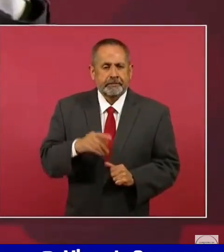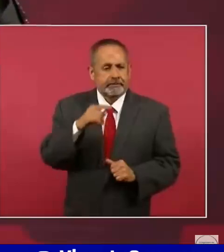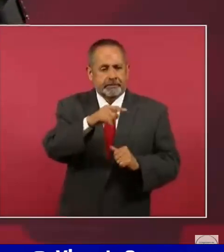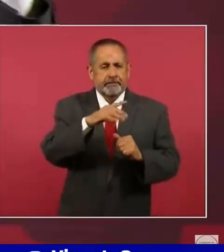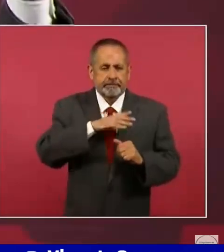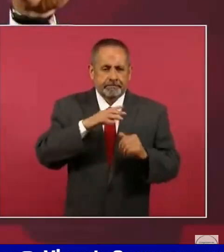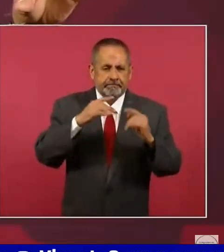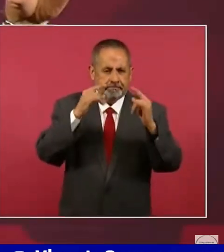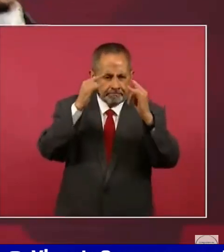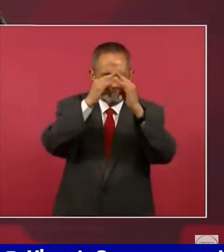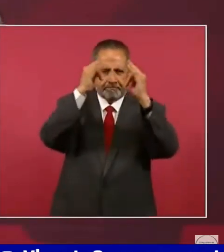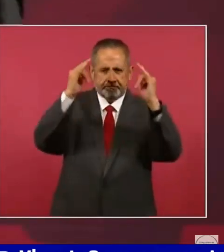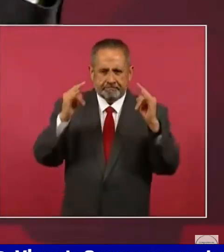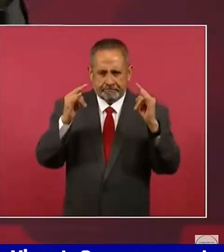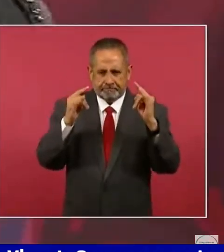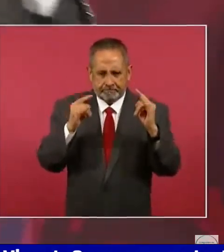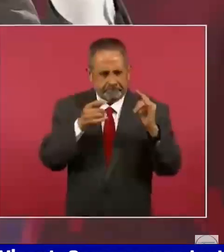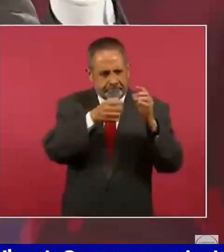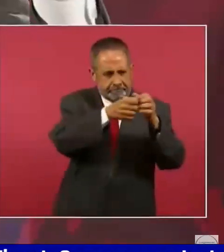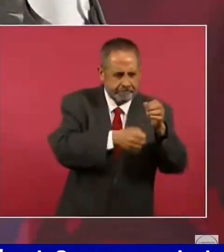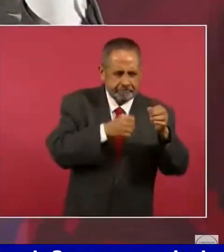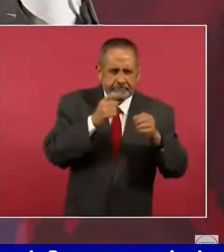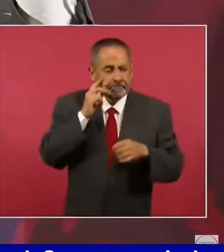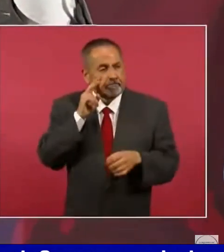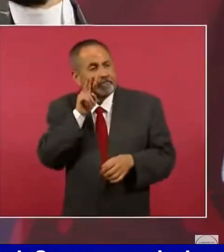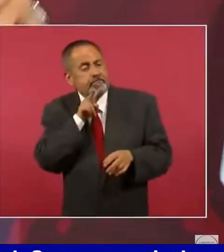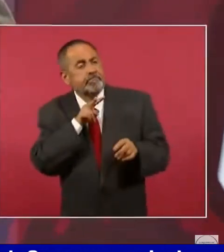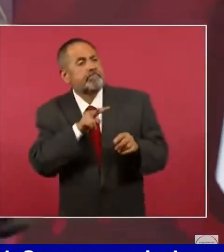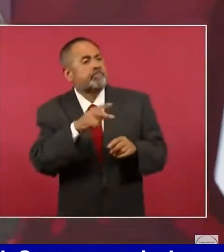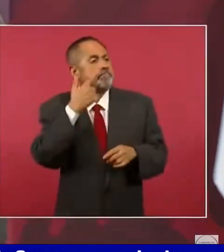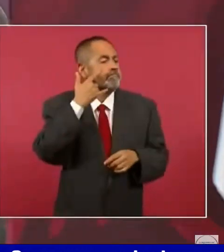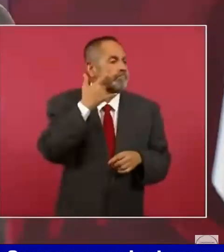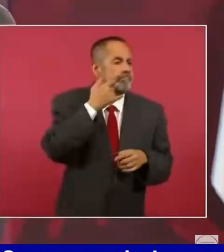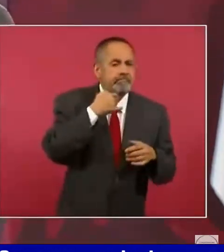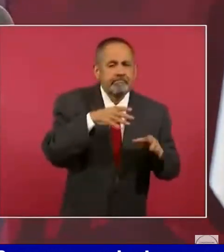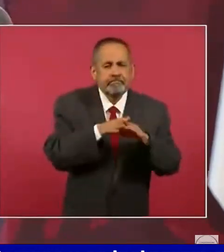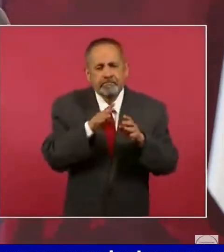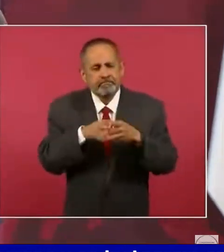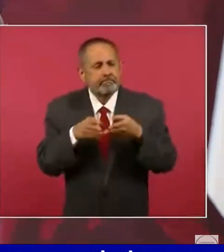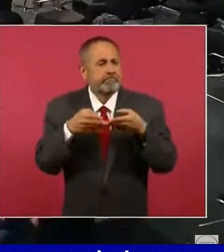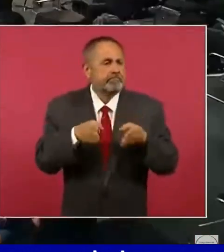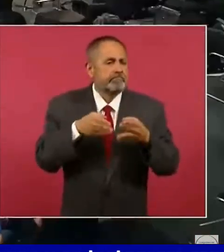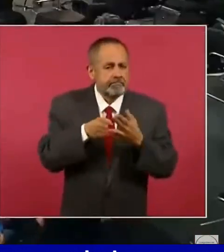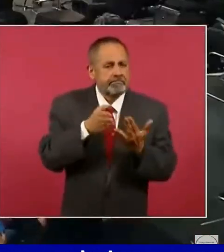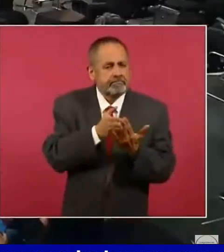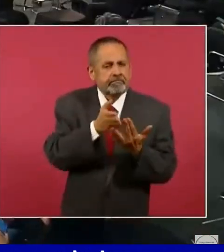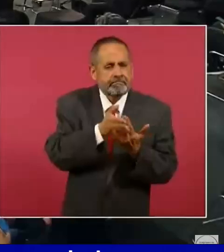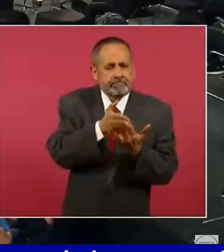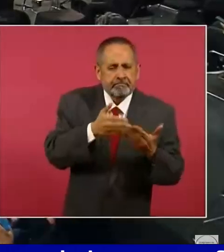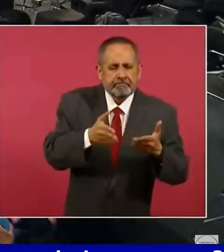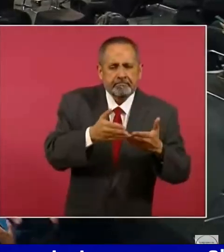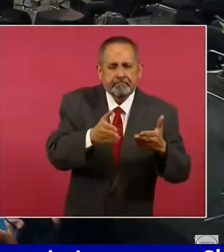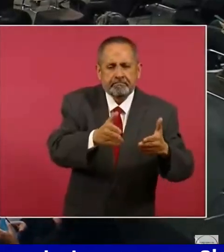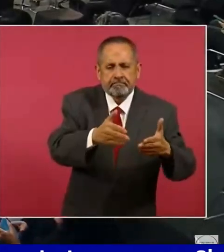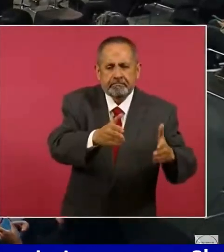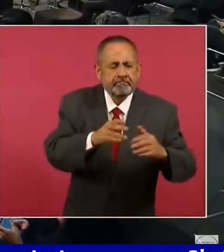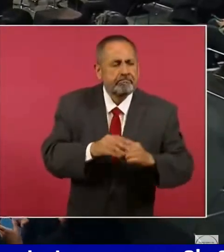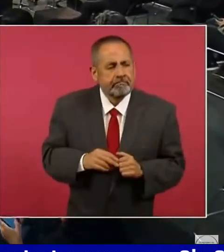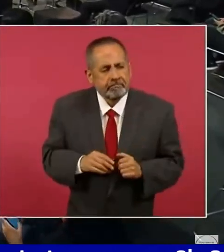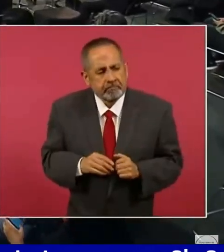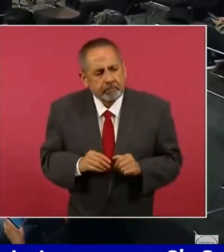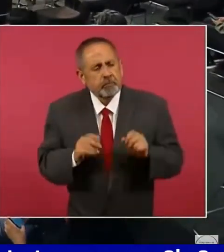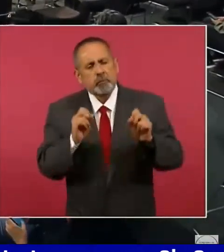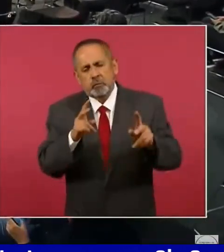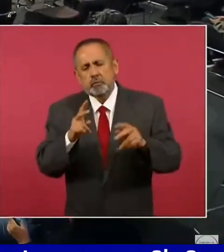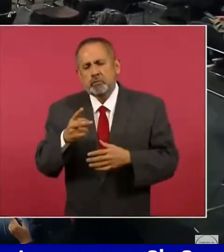las mamparas, hasta donde se pudo llegar, porque se está abriendo ahí, se estaba abriendo la sierra,